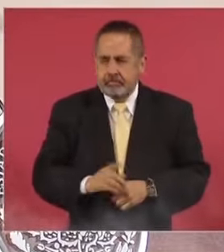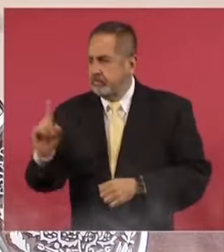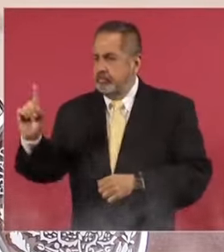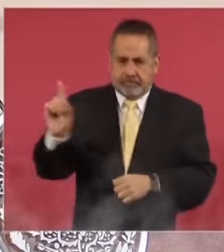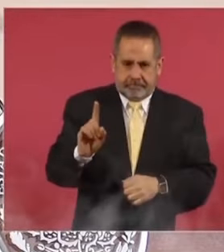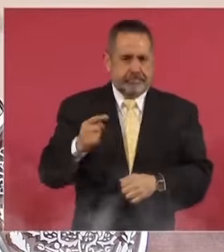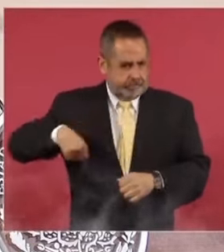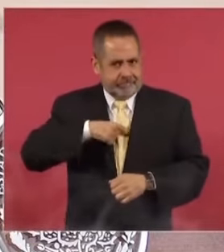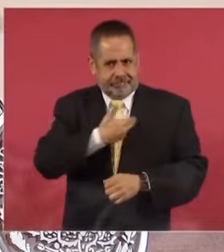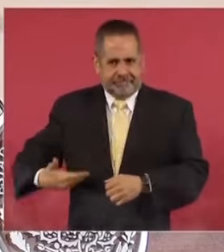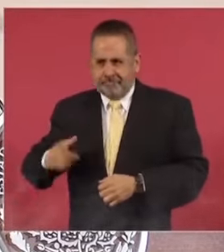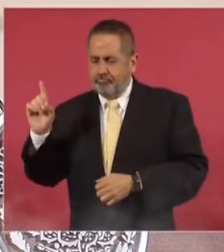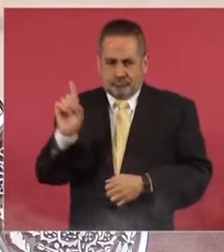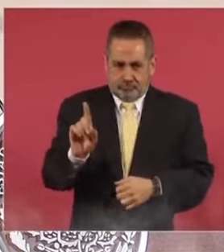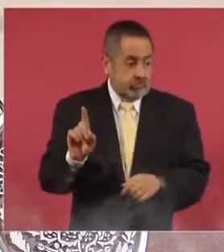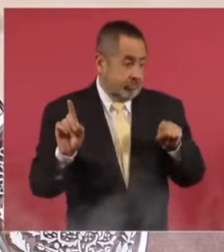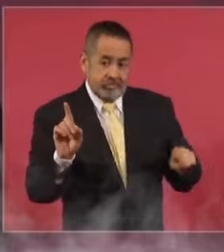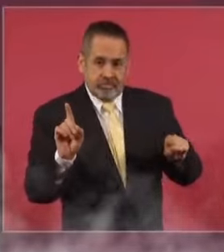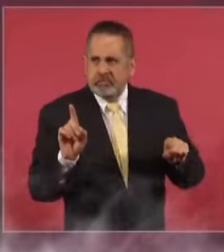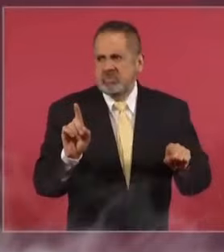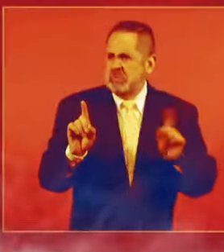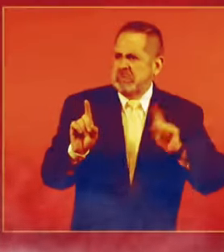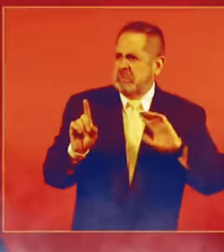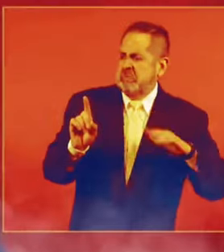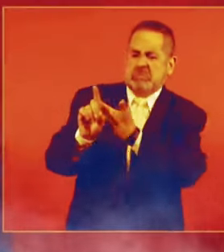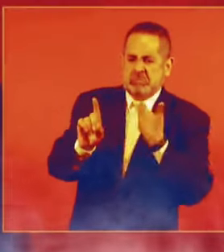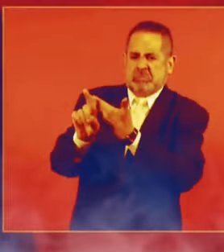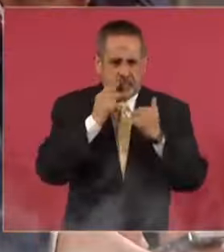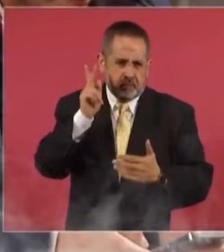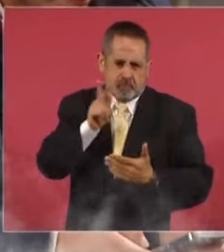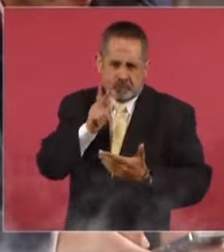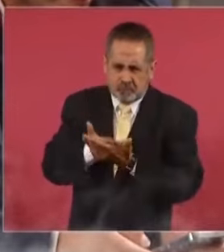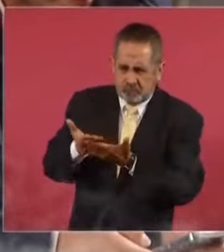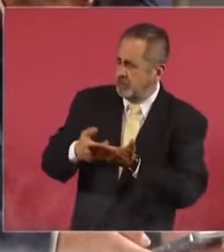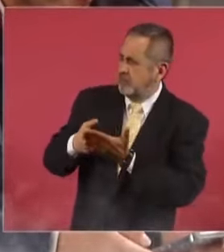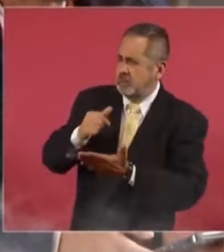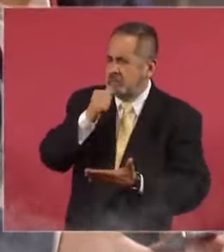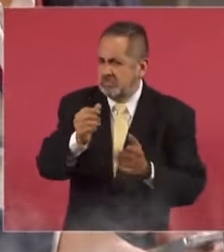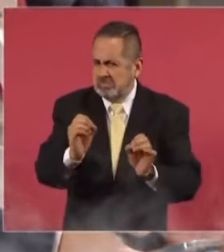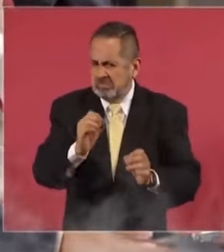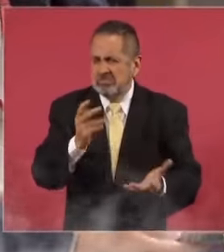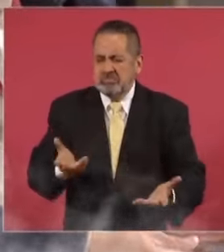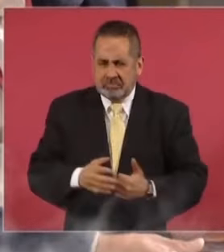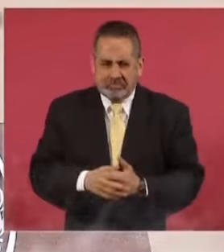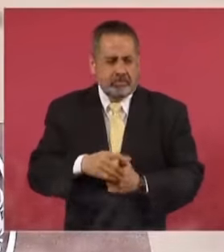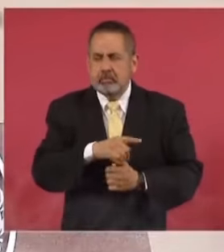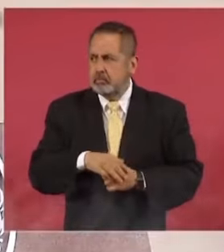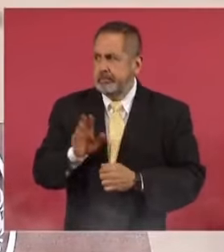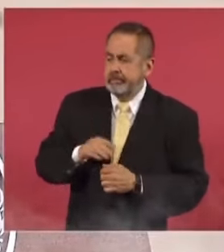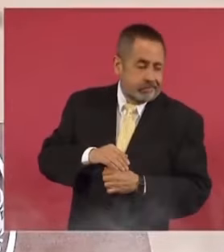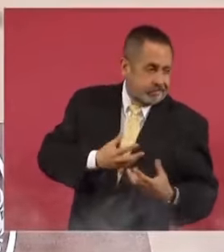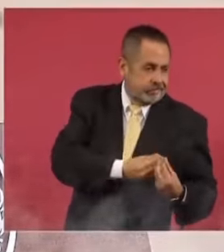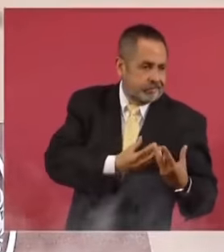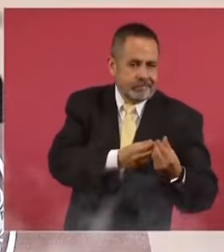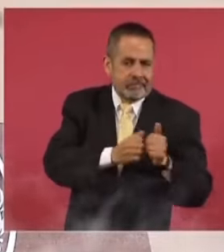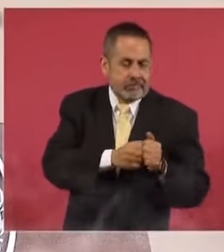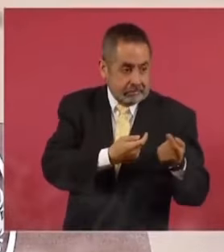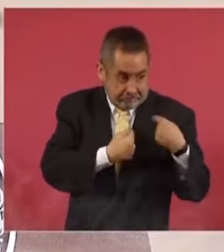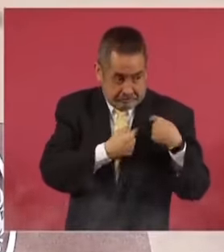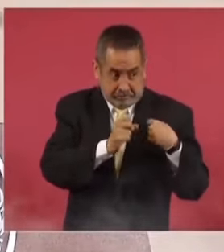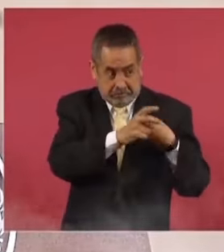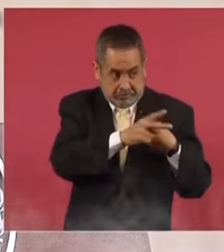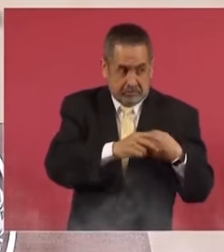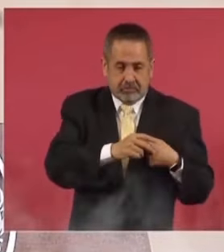y se radicalizaron en contra de nosotros incluso prestándose a